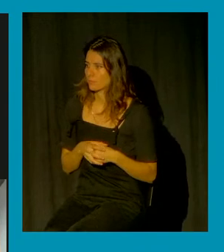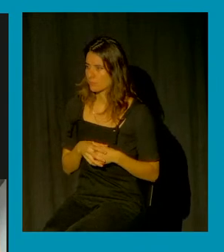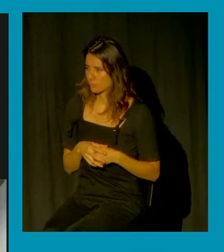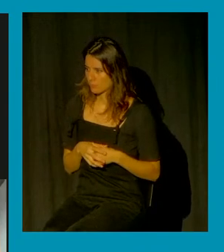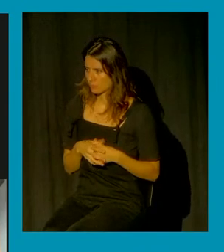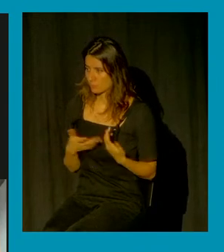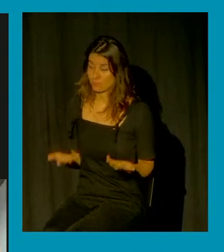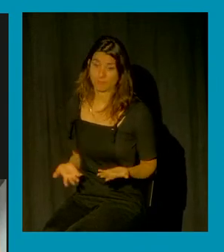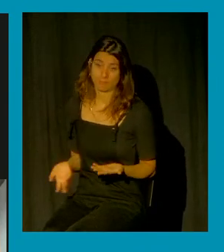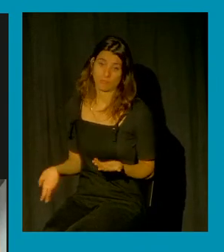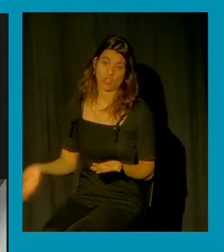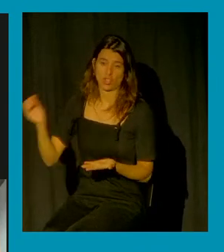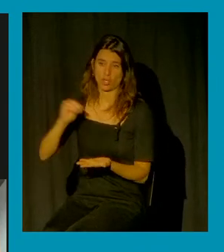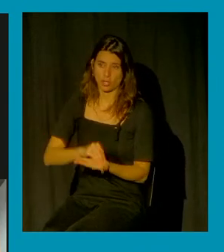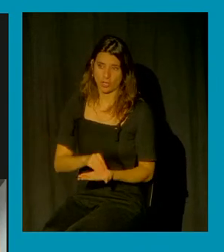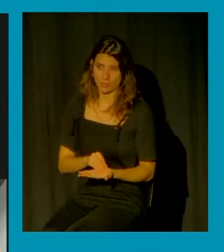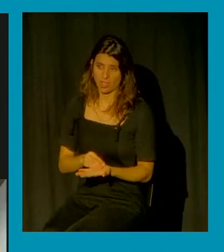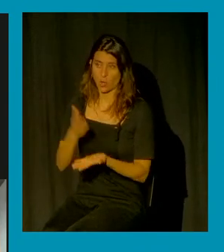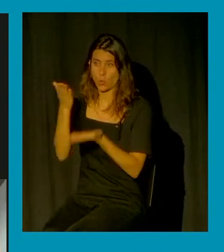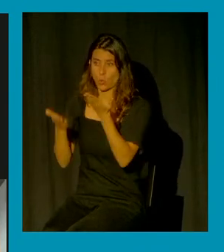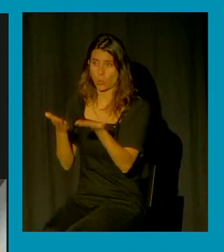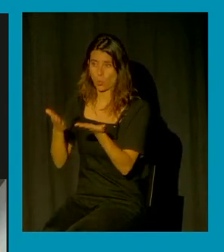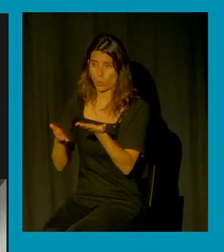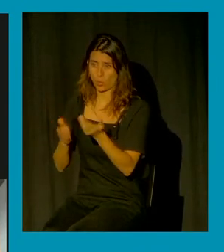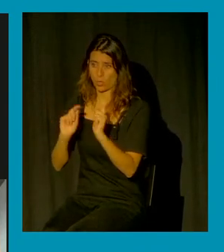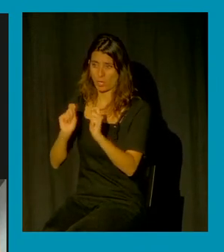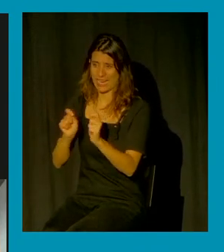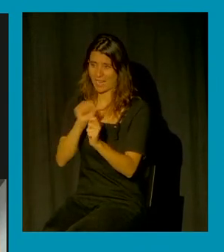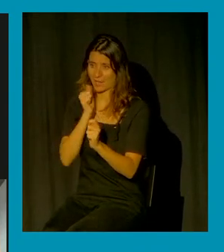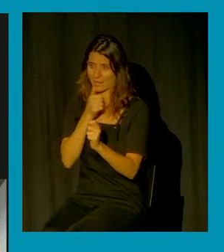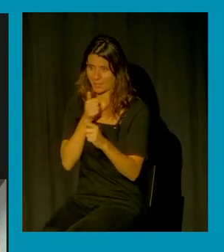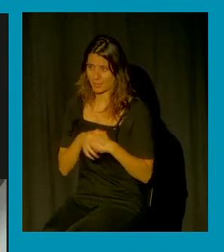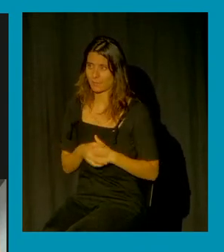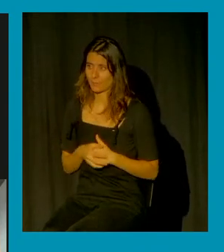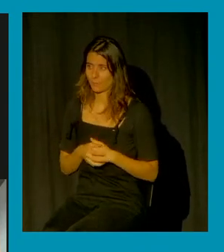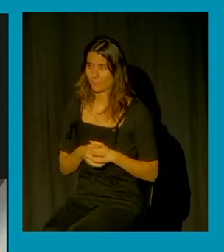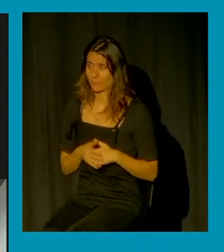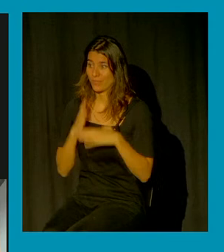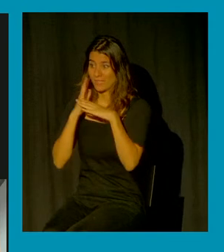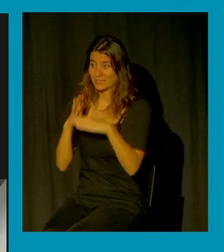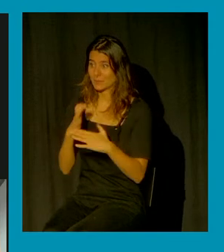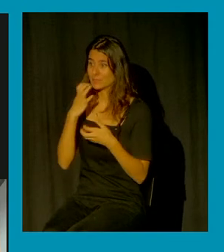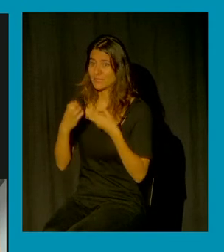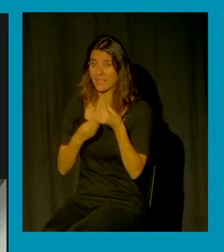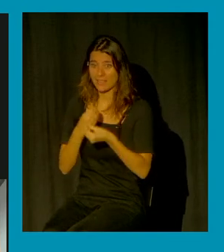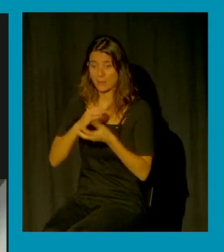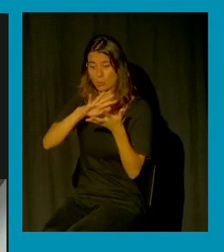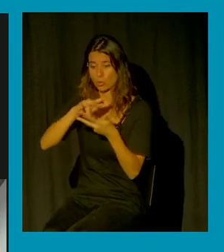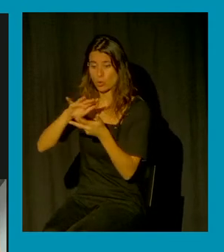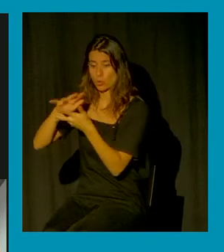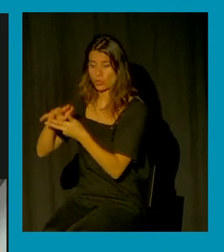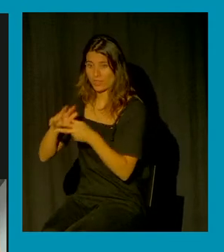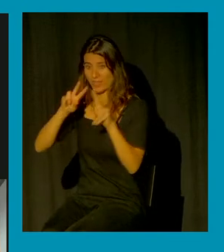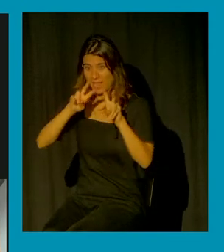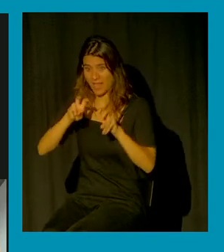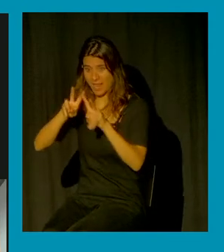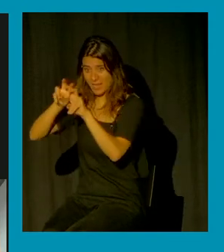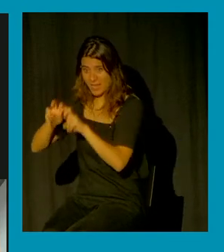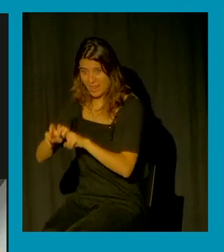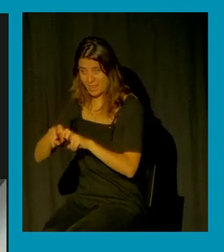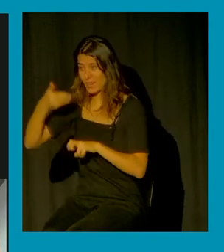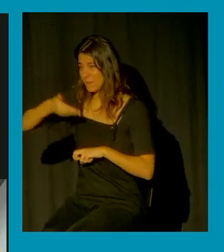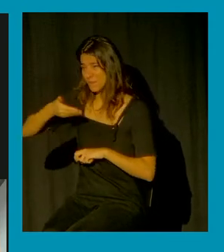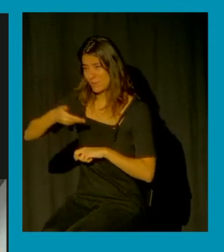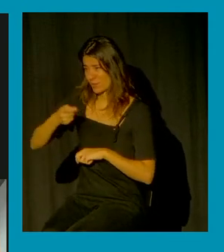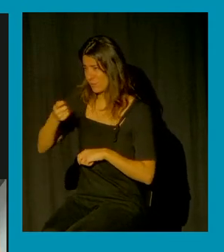a quién se está juzgando en estos términos cuando hacemos un análisis de todas las noticias sobre violencia sexual lo que menos importa